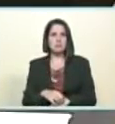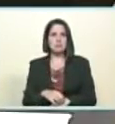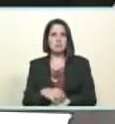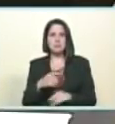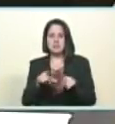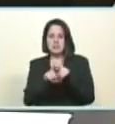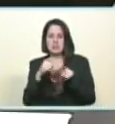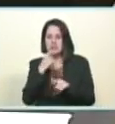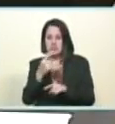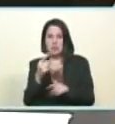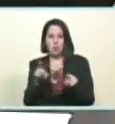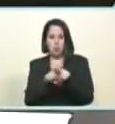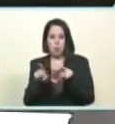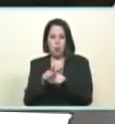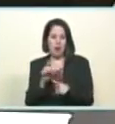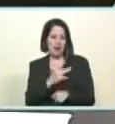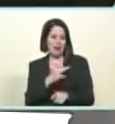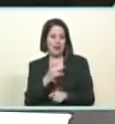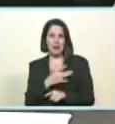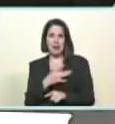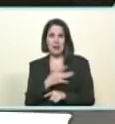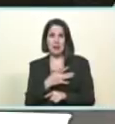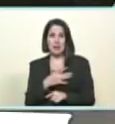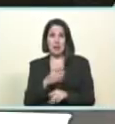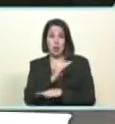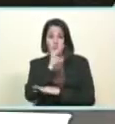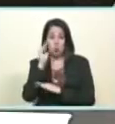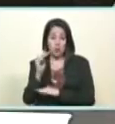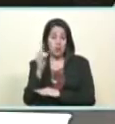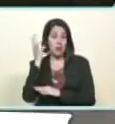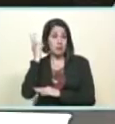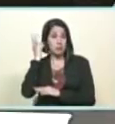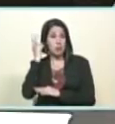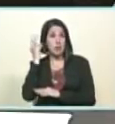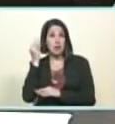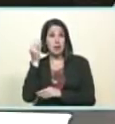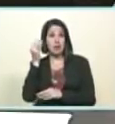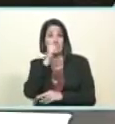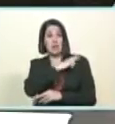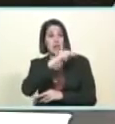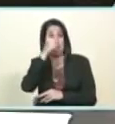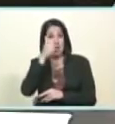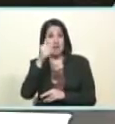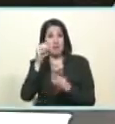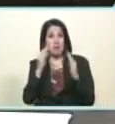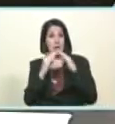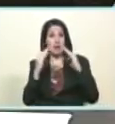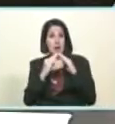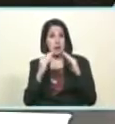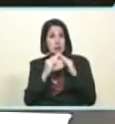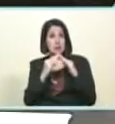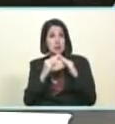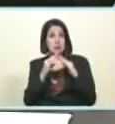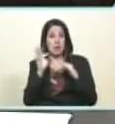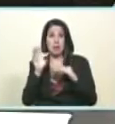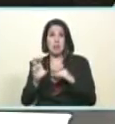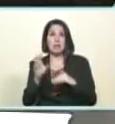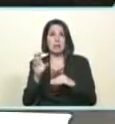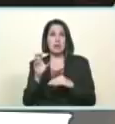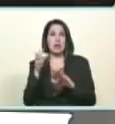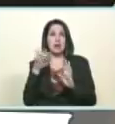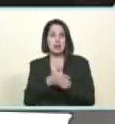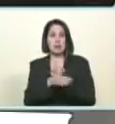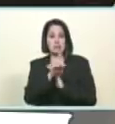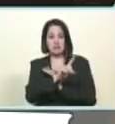carnet de la patria de protección a la mujer jefa de hogar y a los hogares de la patria van a